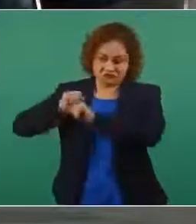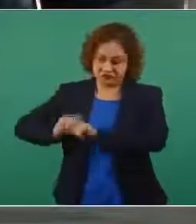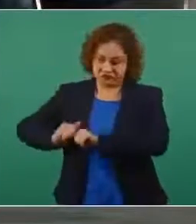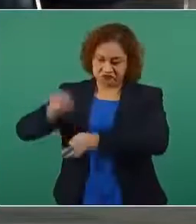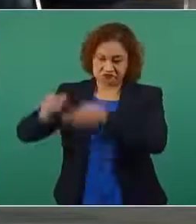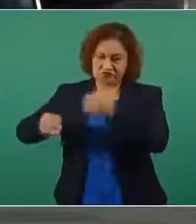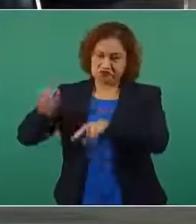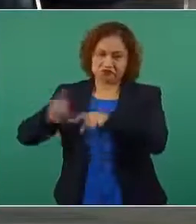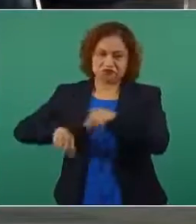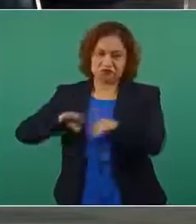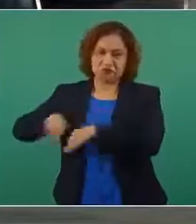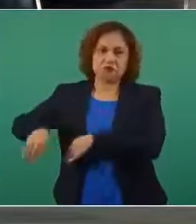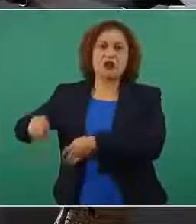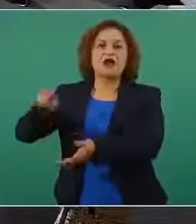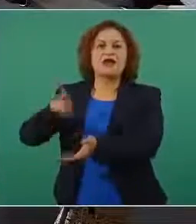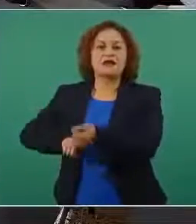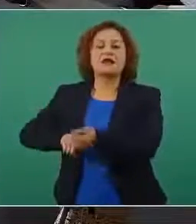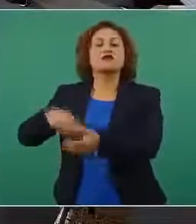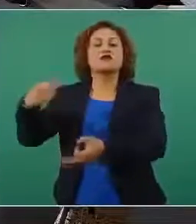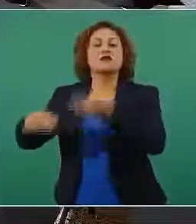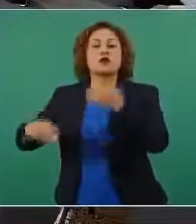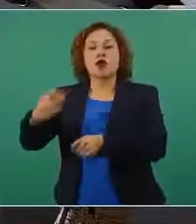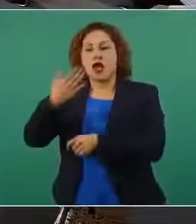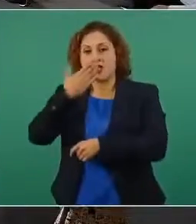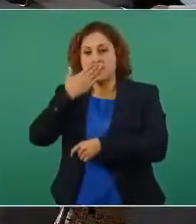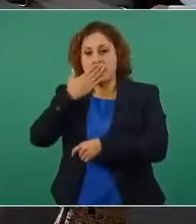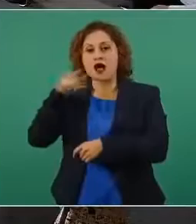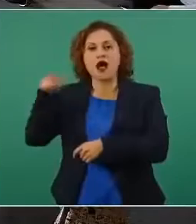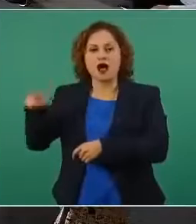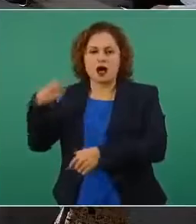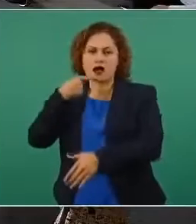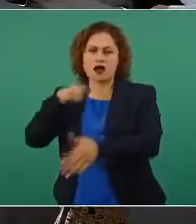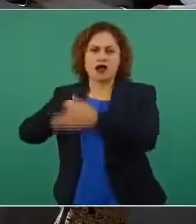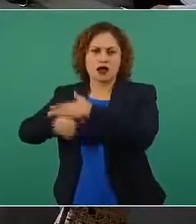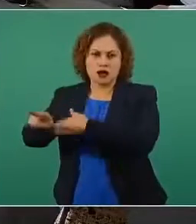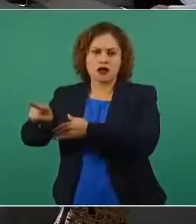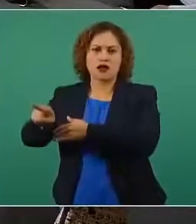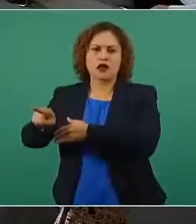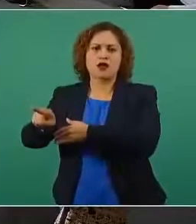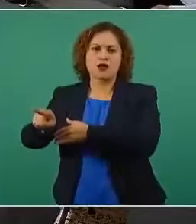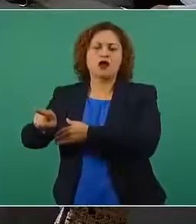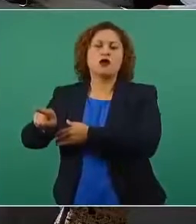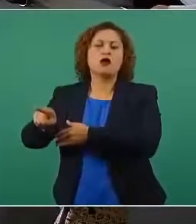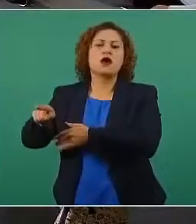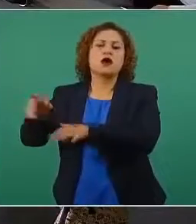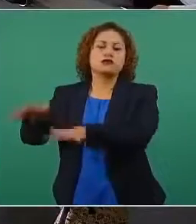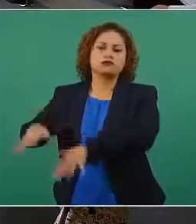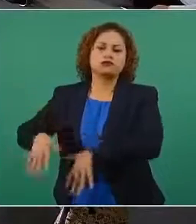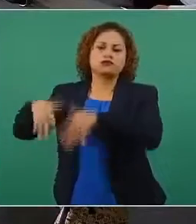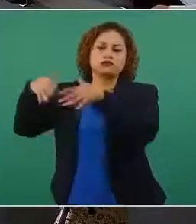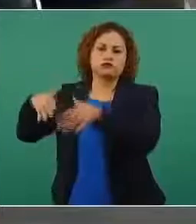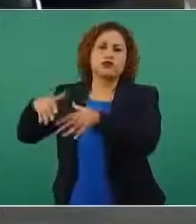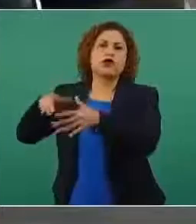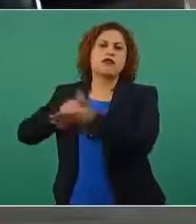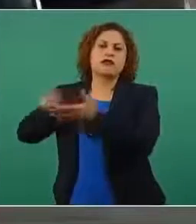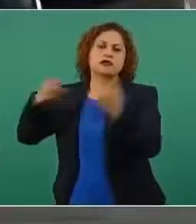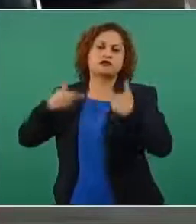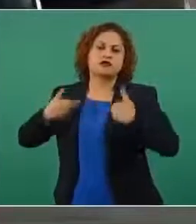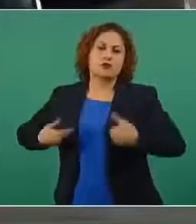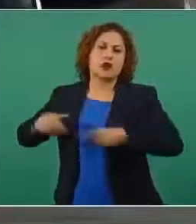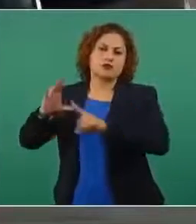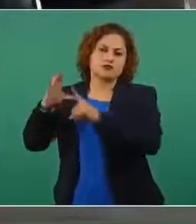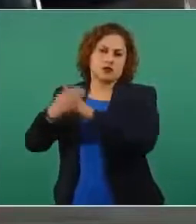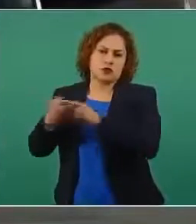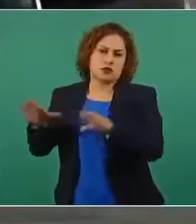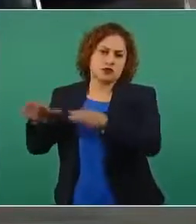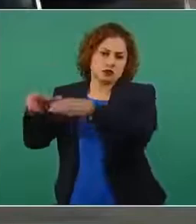agrario de Sonora y ahora él tiene su queja ante la Comisión Interamericana de Derechos Humanos todavía está peleando por ser restituido